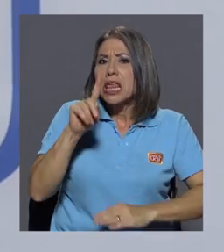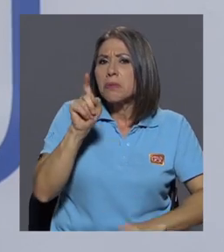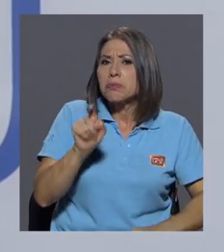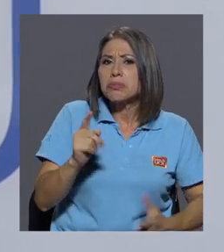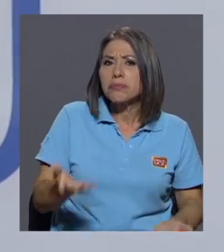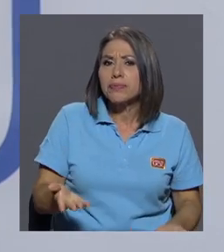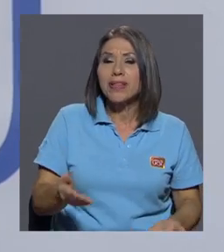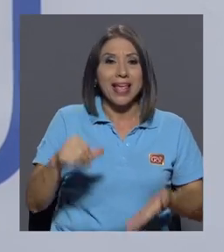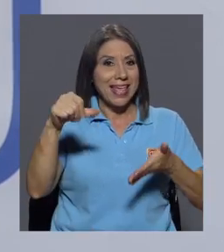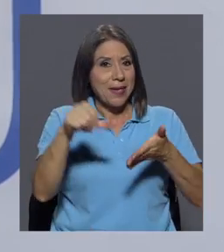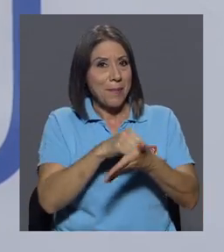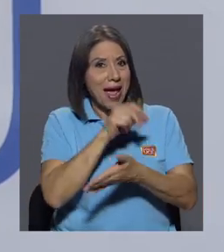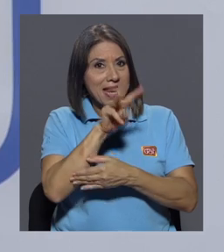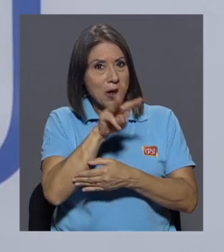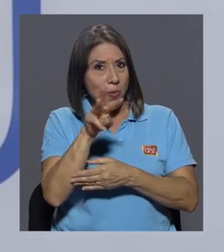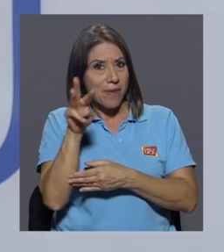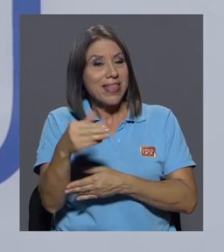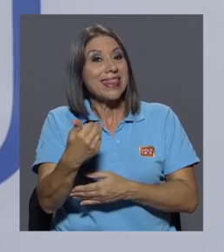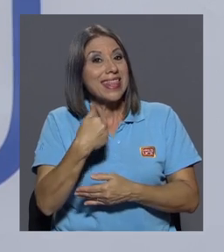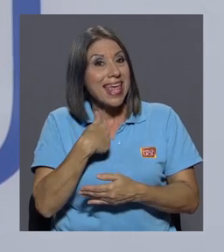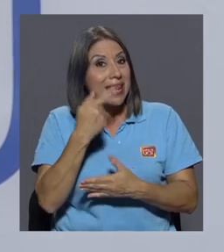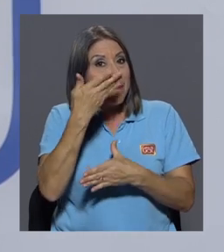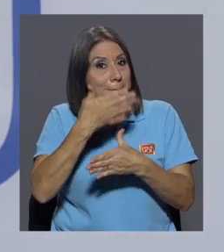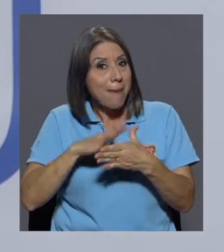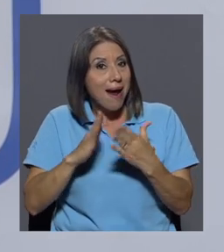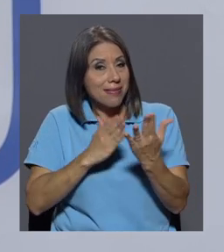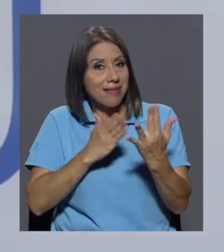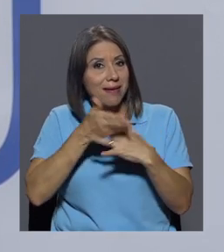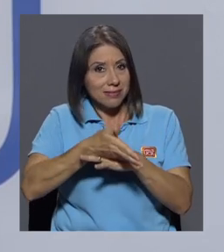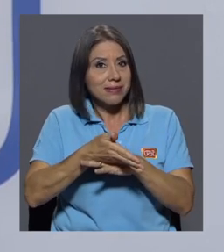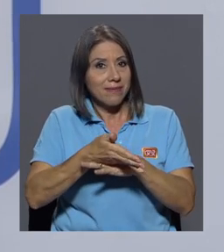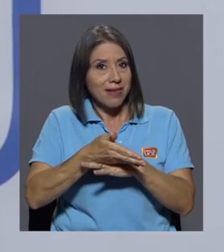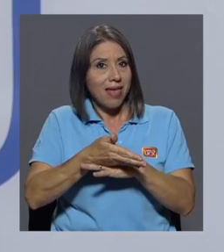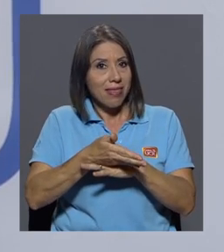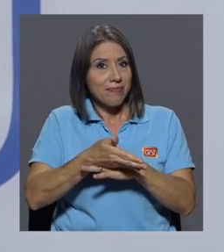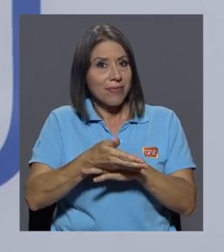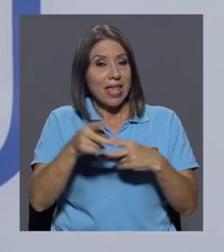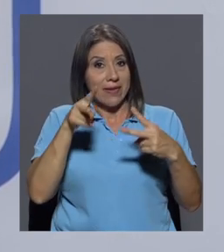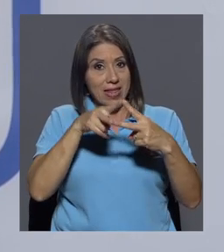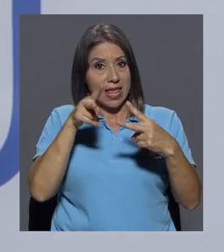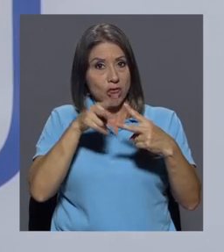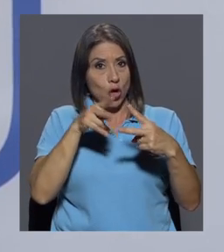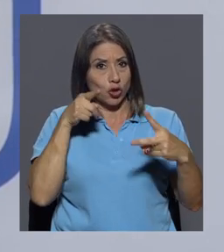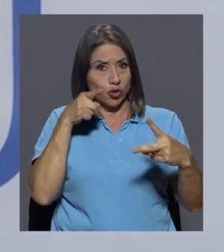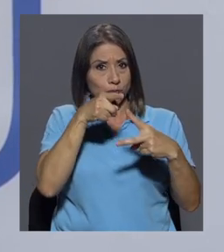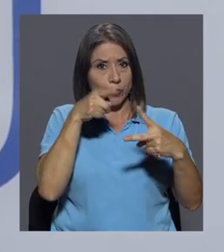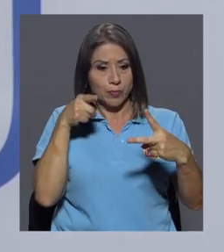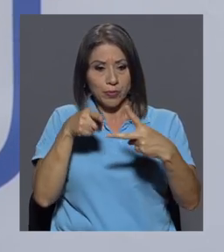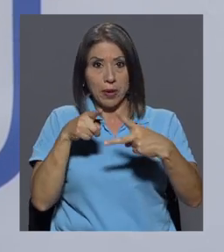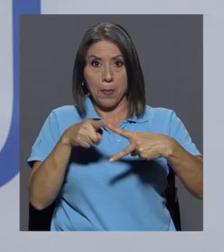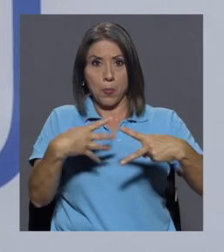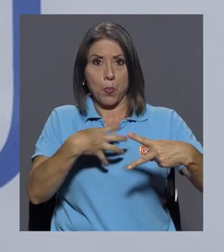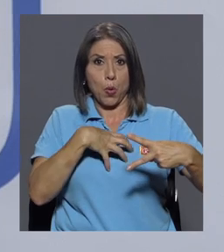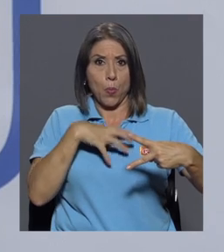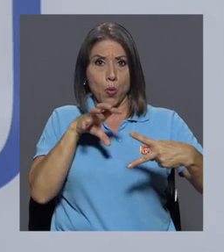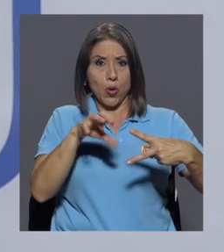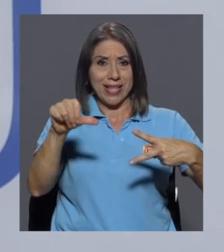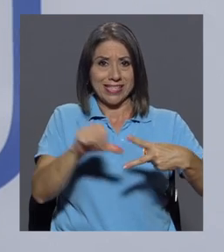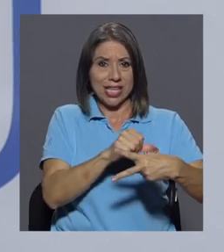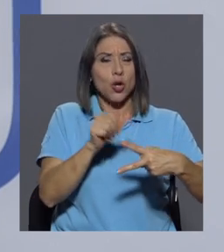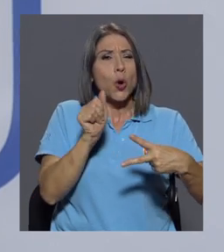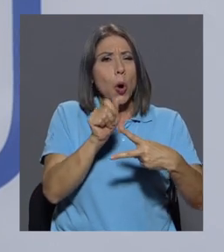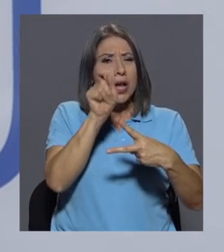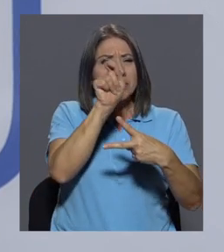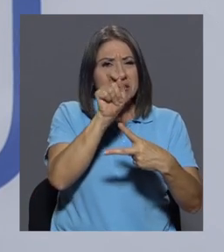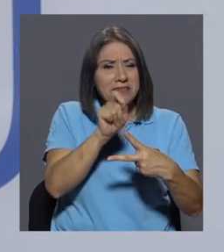Bueno, el sitio incorpora una parte de accesibilidad, ¿verdad?, que viene en dos sentidos. En lo propio del sitio, con algunas especificaciones